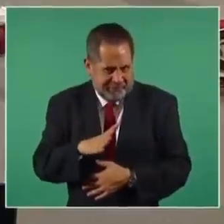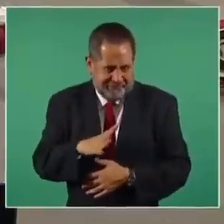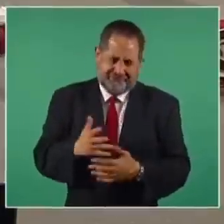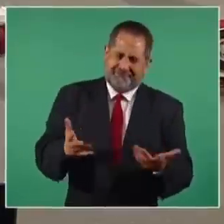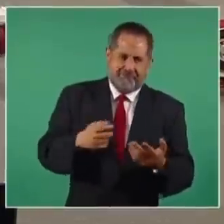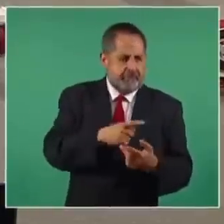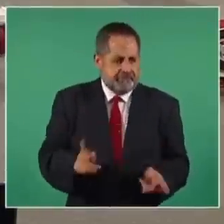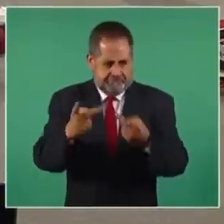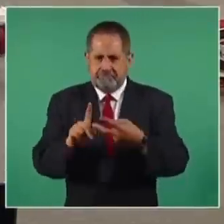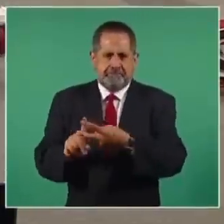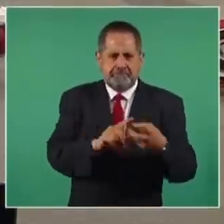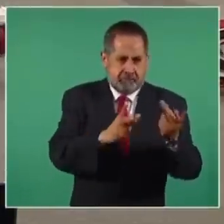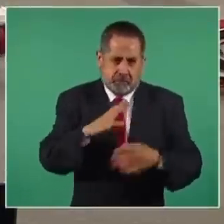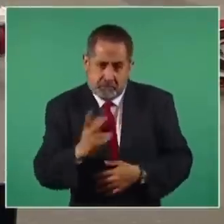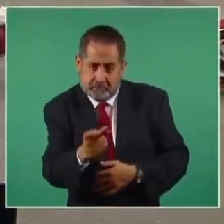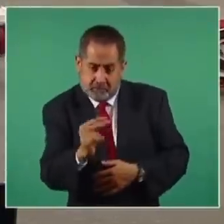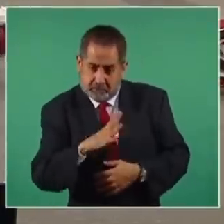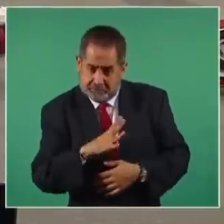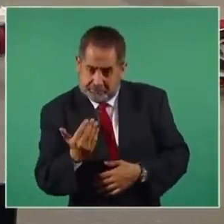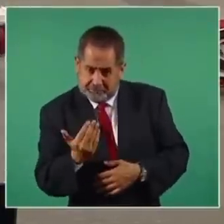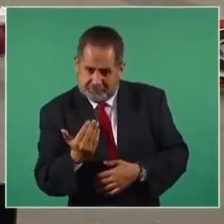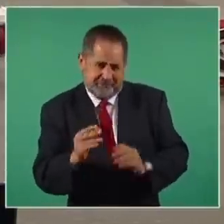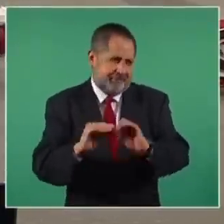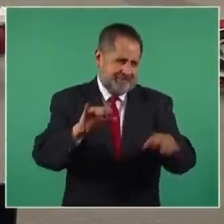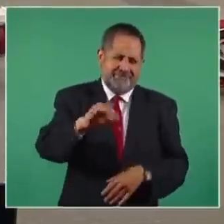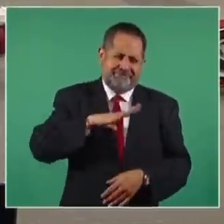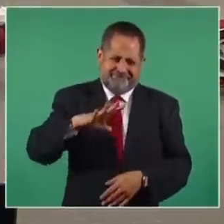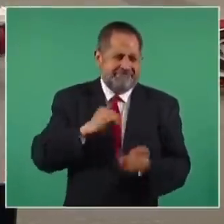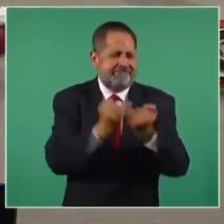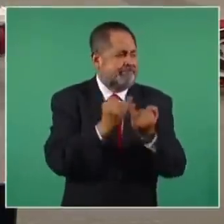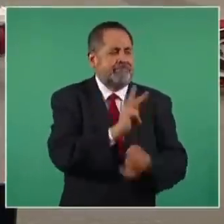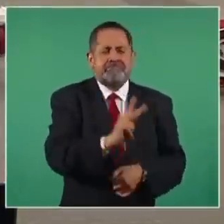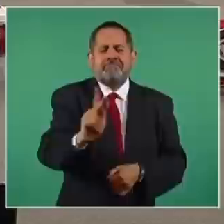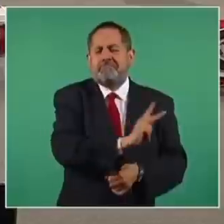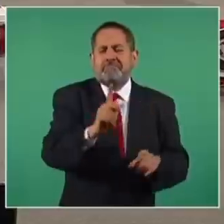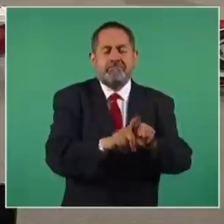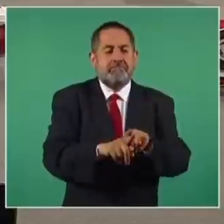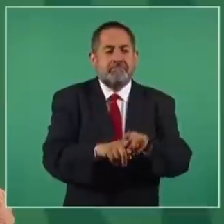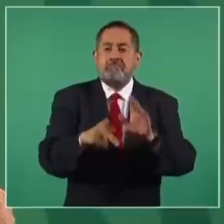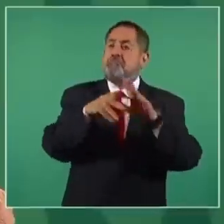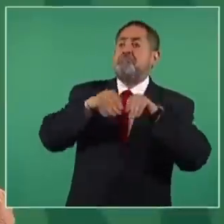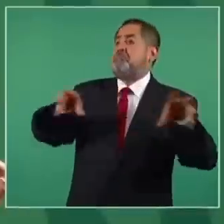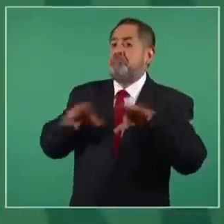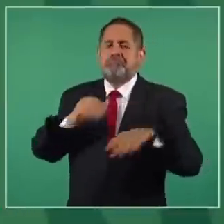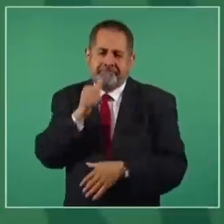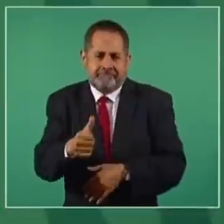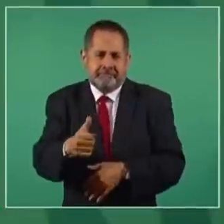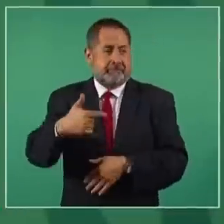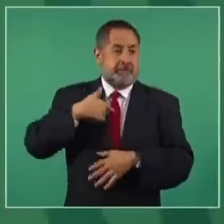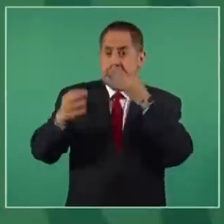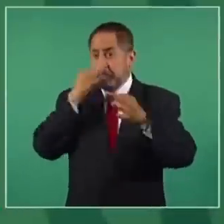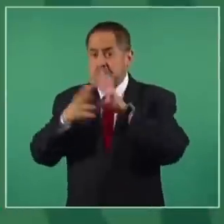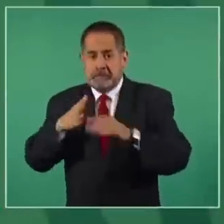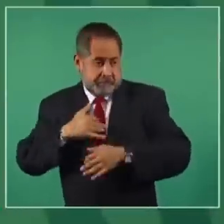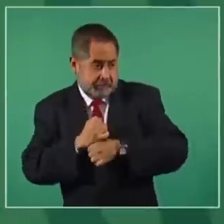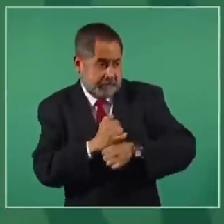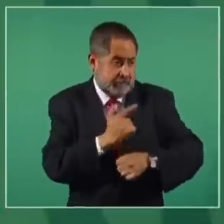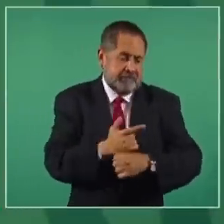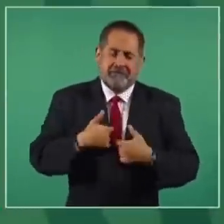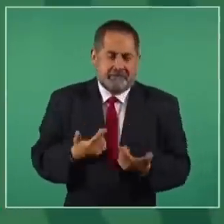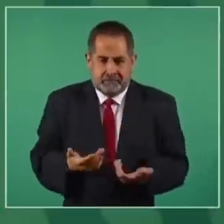La trata, ¿no hay arriba? Claro que sí, nada más que a mí no me corresponde hacer la investigación,